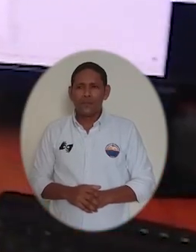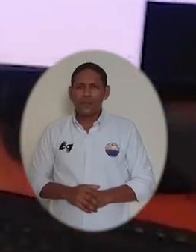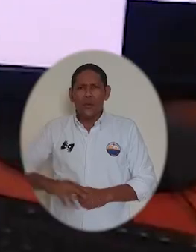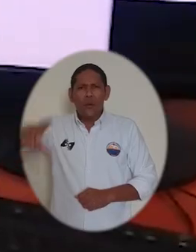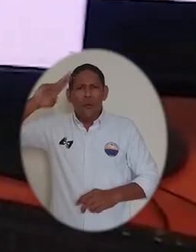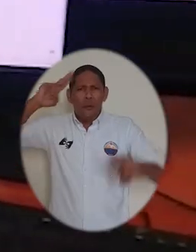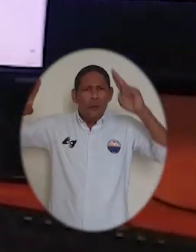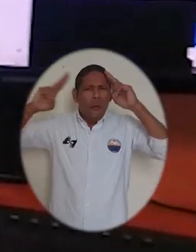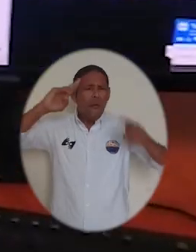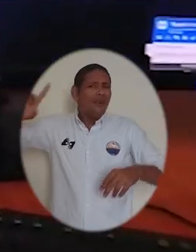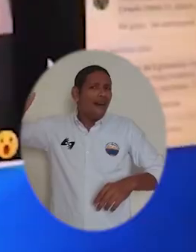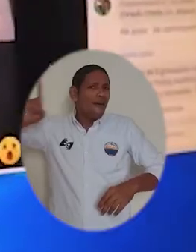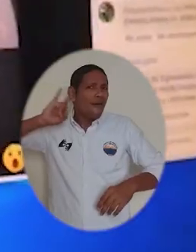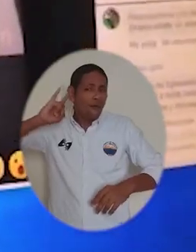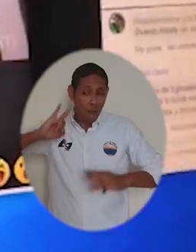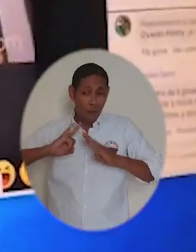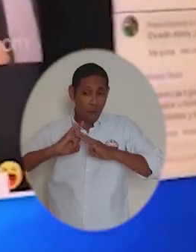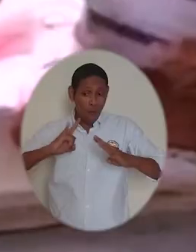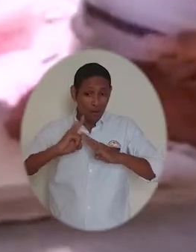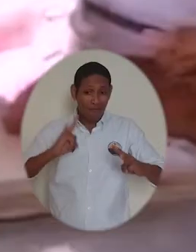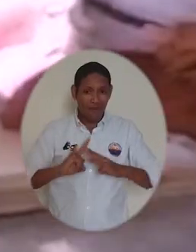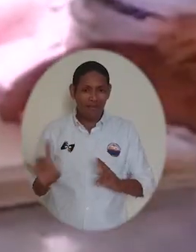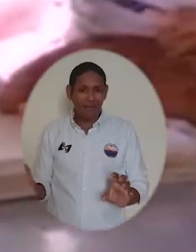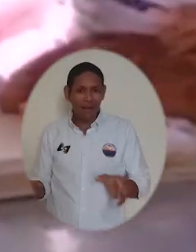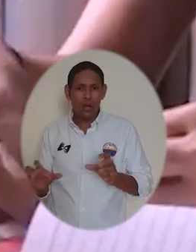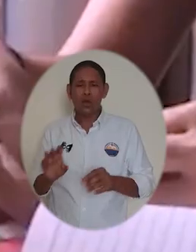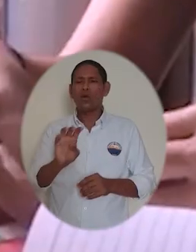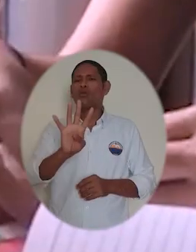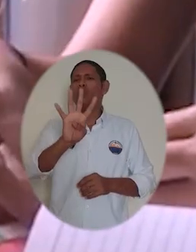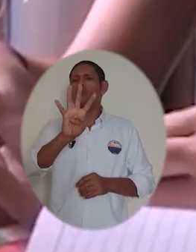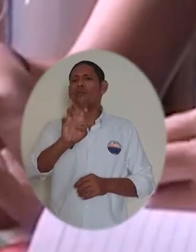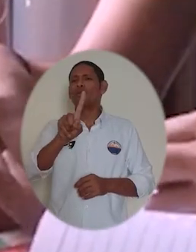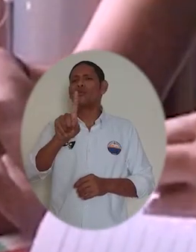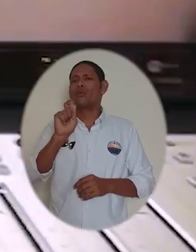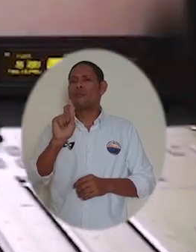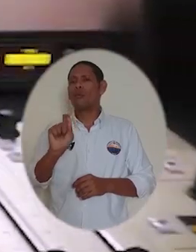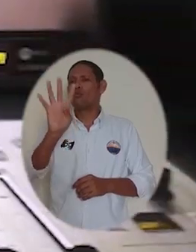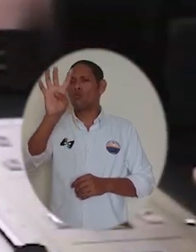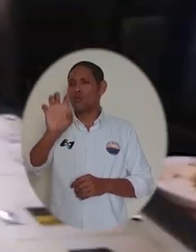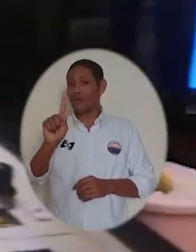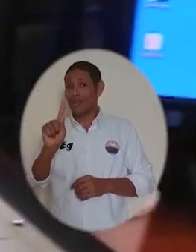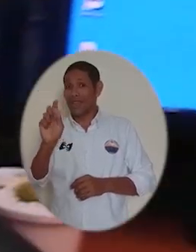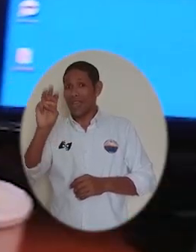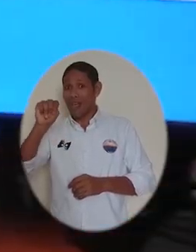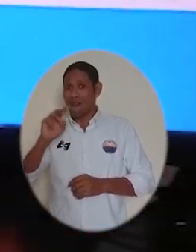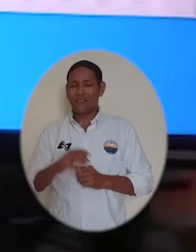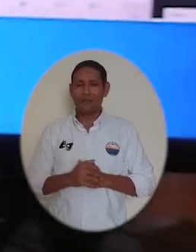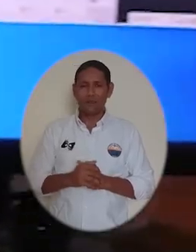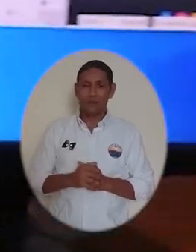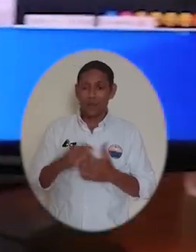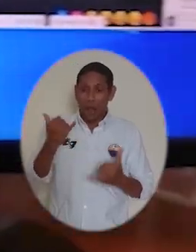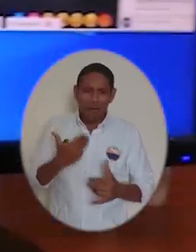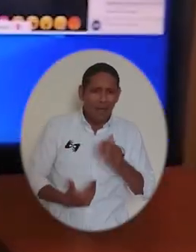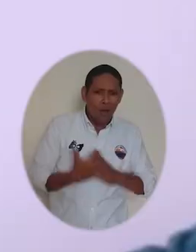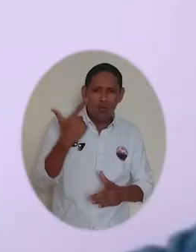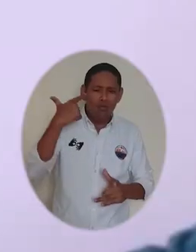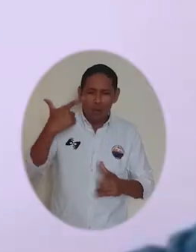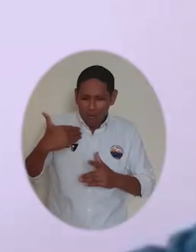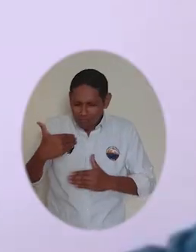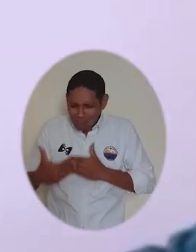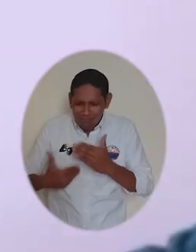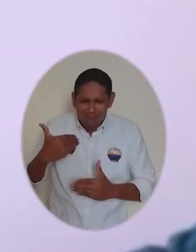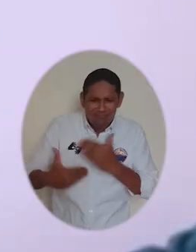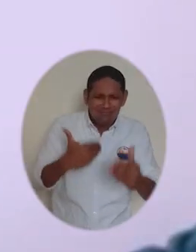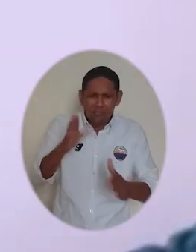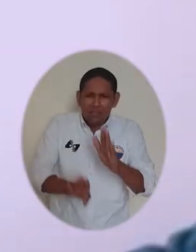Hola, ¿qué tal oyentes de Unimagdalena Radio? A través de los 91.9 FM Estéreo. Estamos iniciando un nuevo